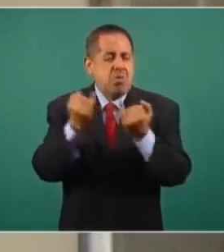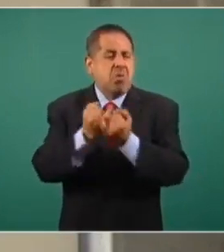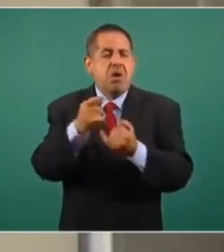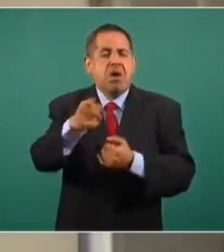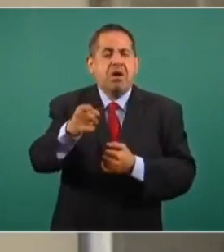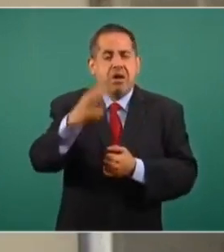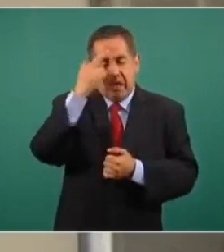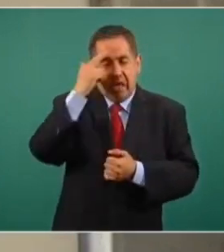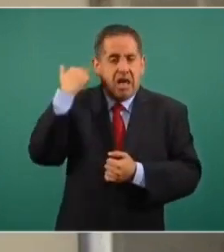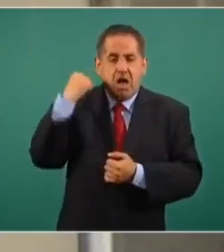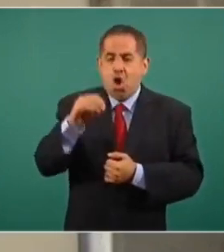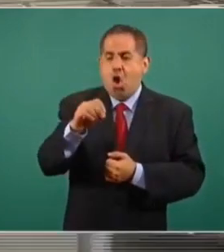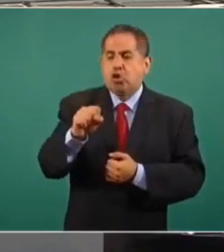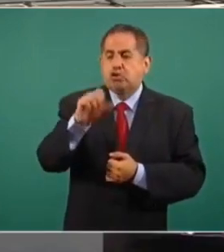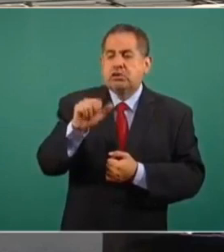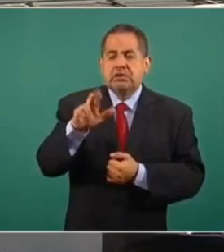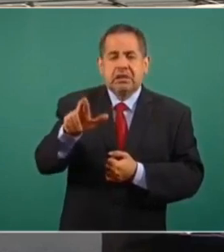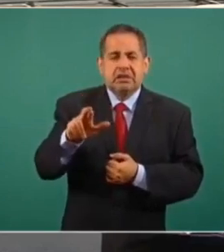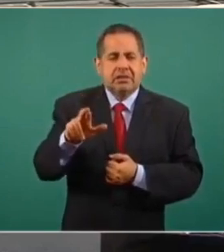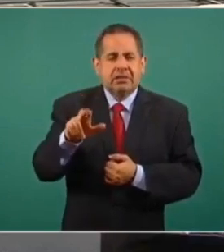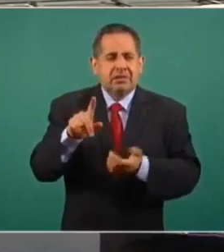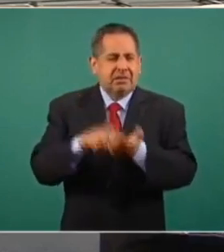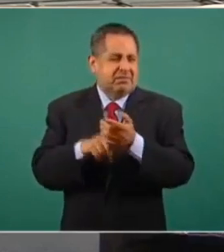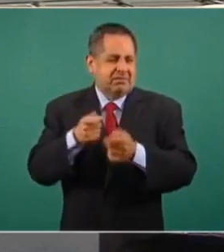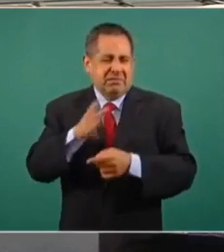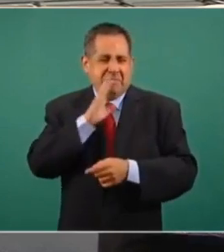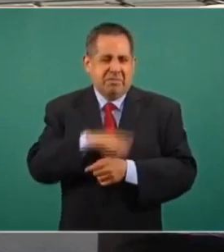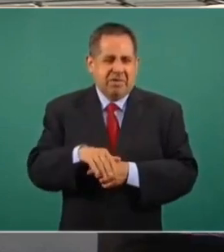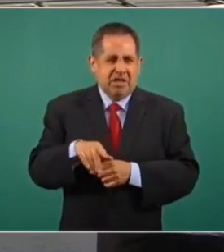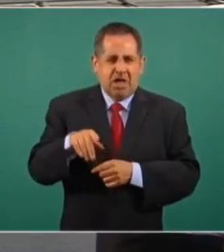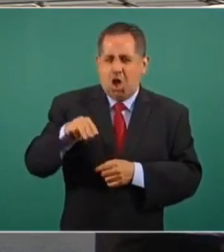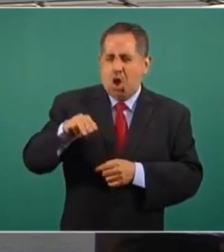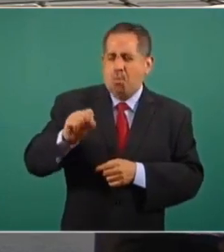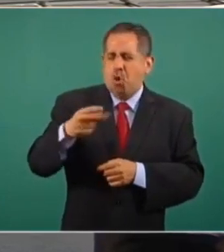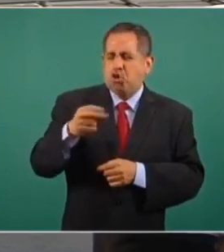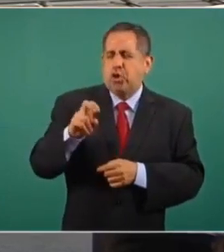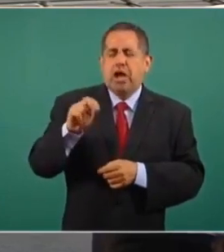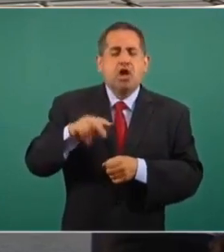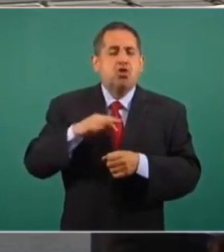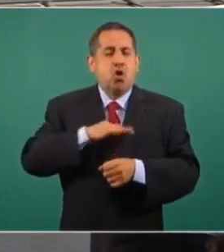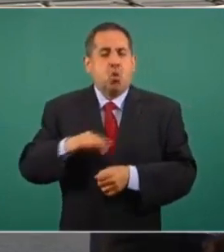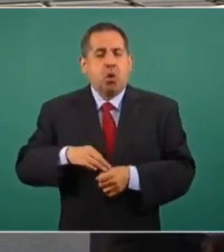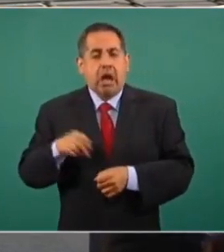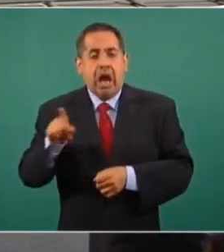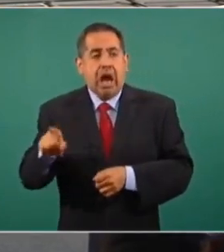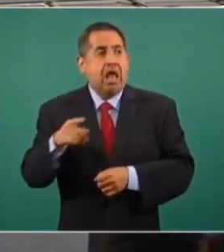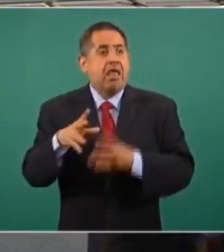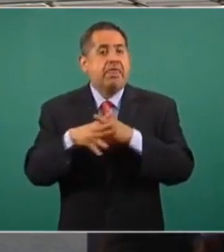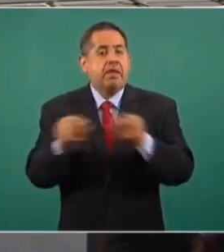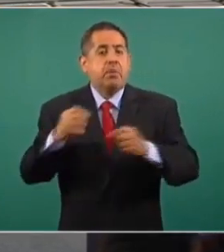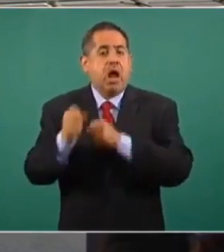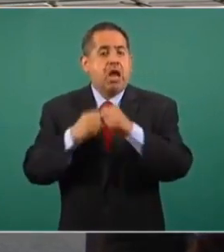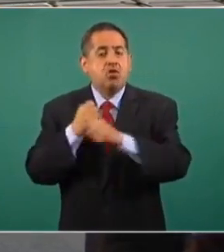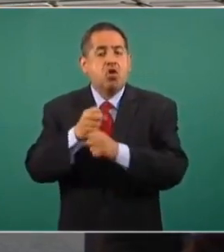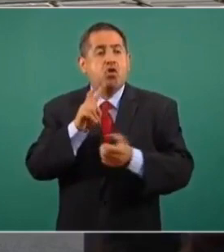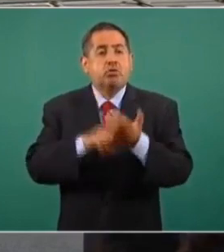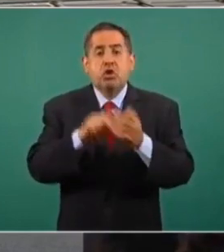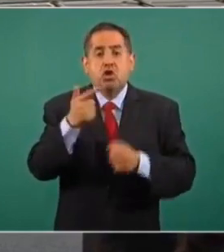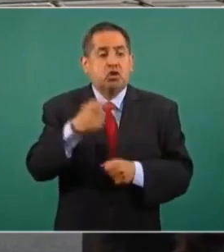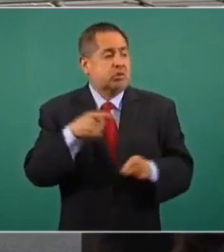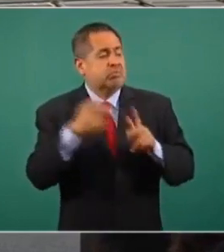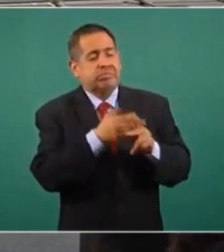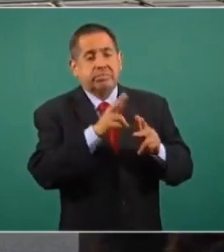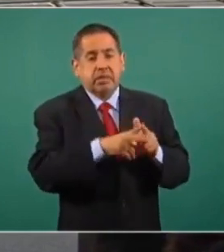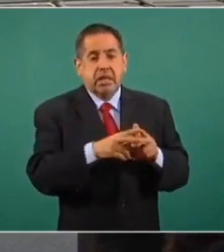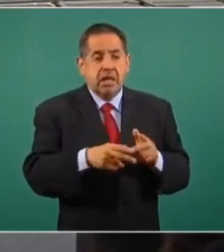Oscar, el tan mal llamado monstruo de Toluca, desapareció en el 2012 a una mujer que